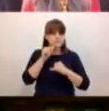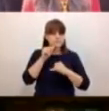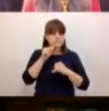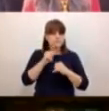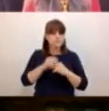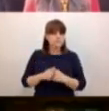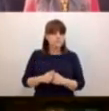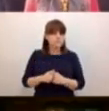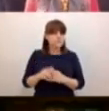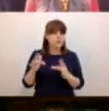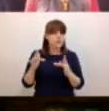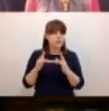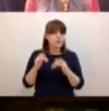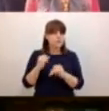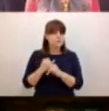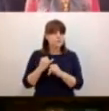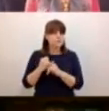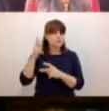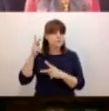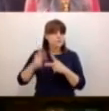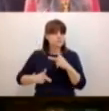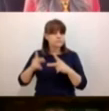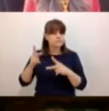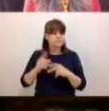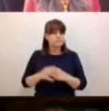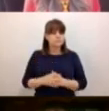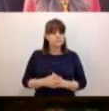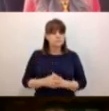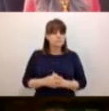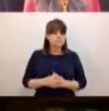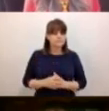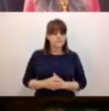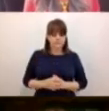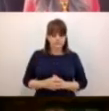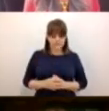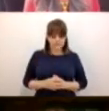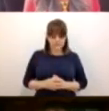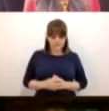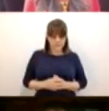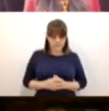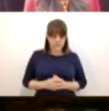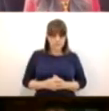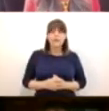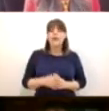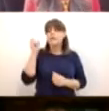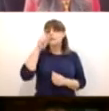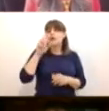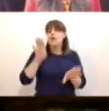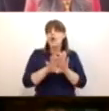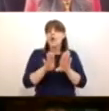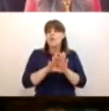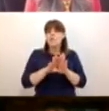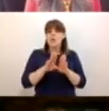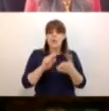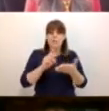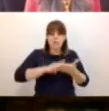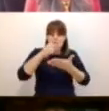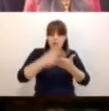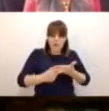yucateca, sí que por sí empieza donde realmente van a llegar los contenidos. Entonces, ¿qué es lo que hicimos?